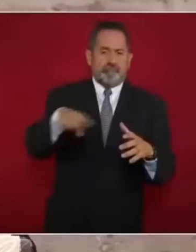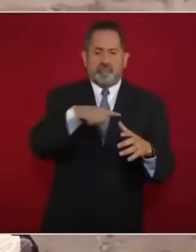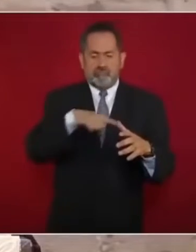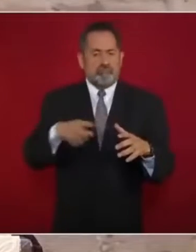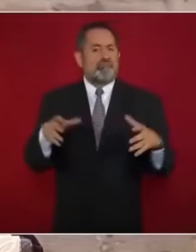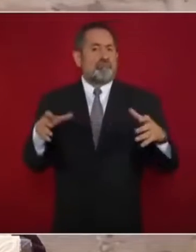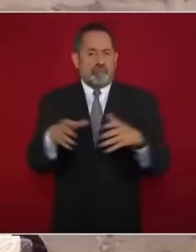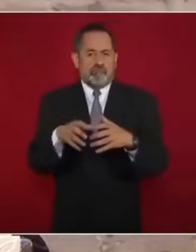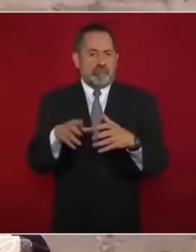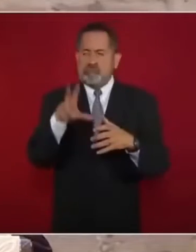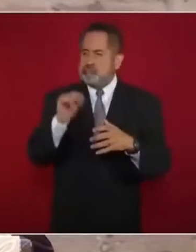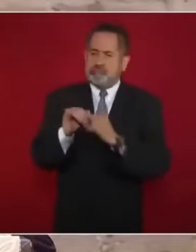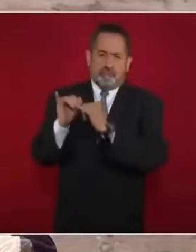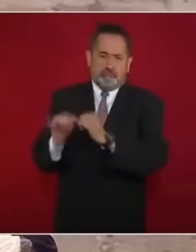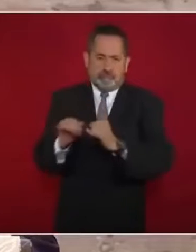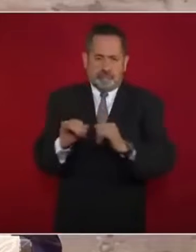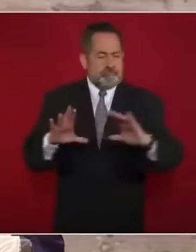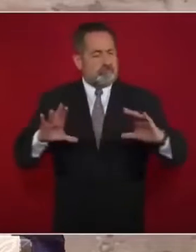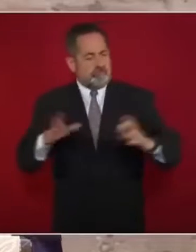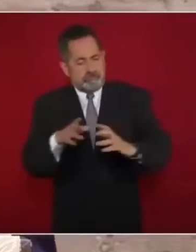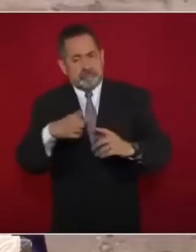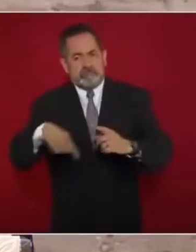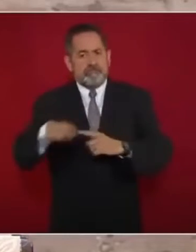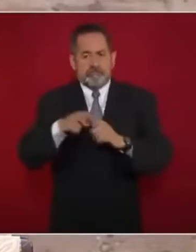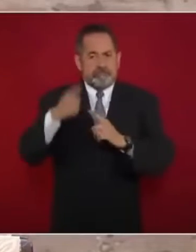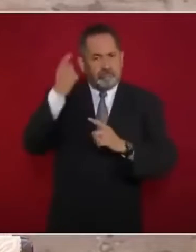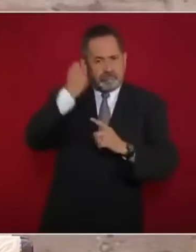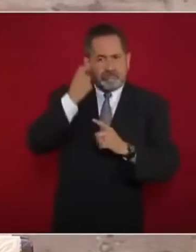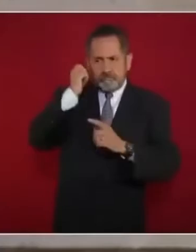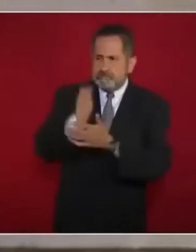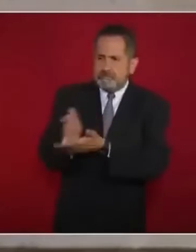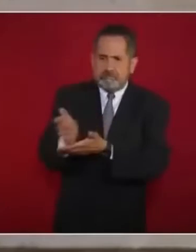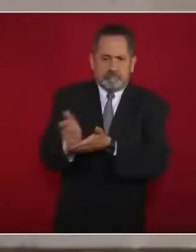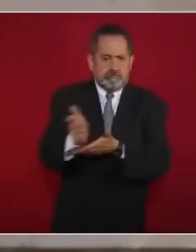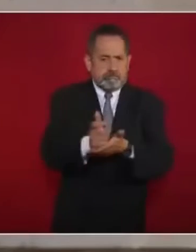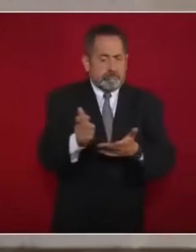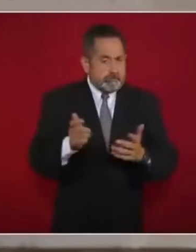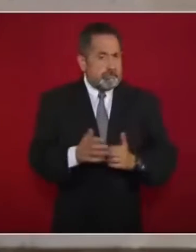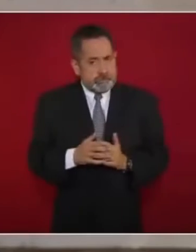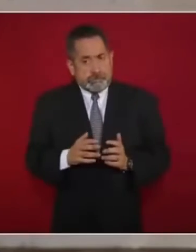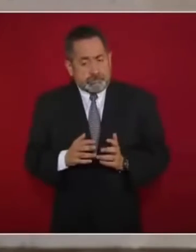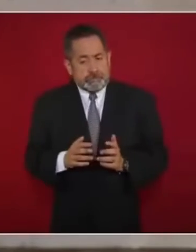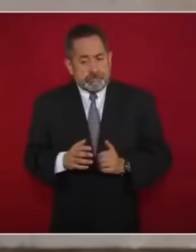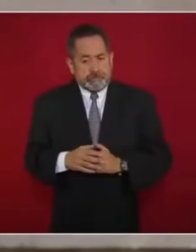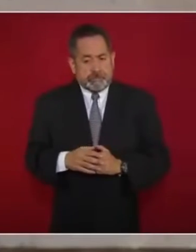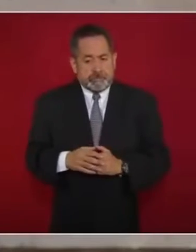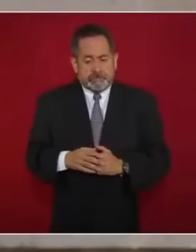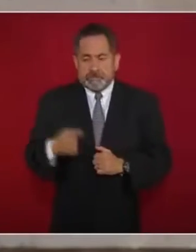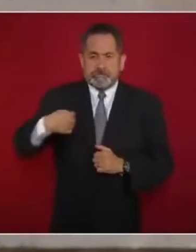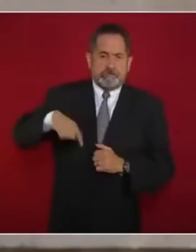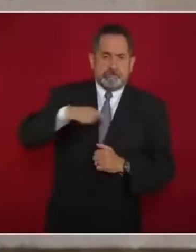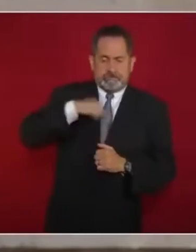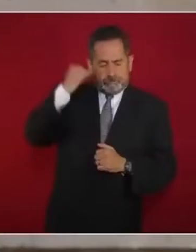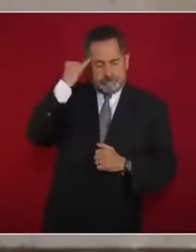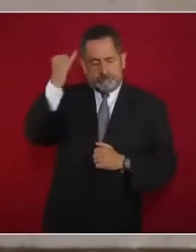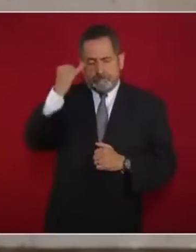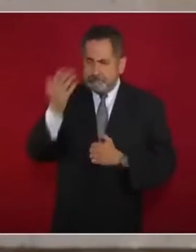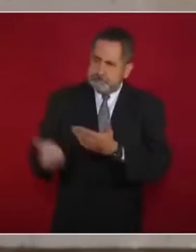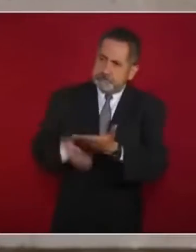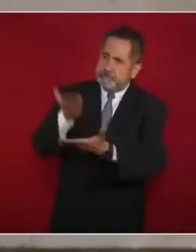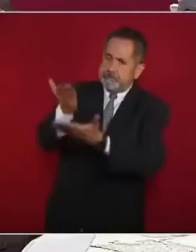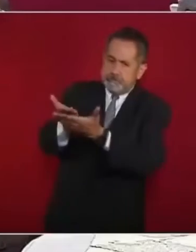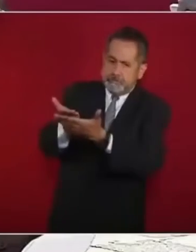reparto definido. Y nosotros hemos planteado en nuestra